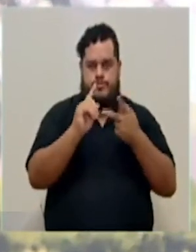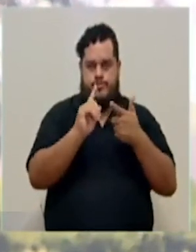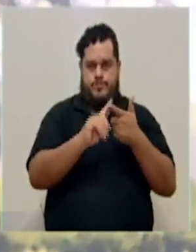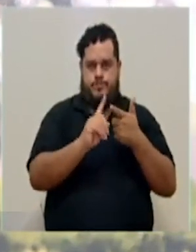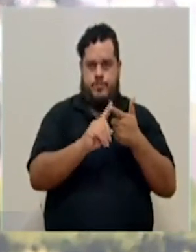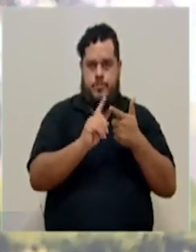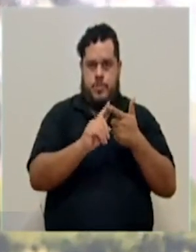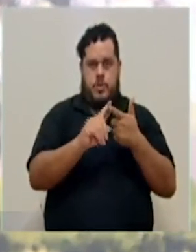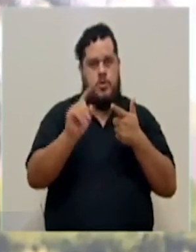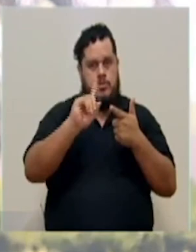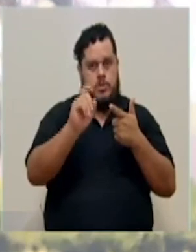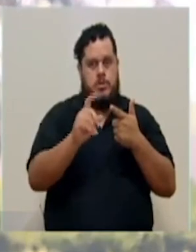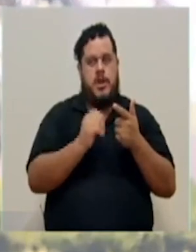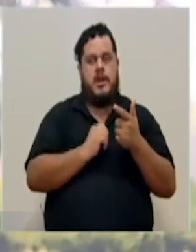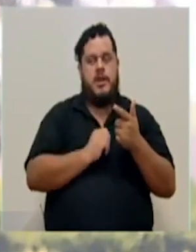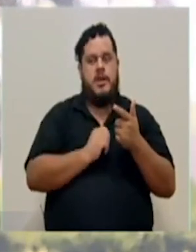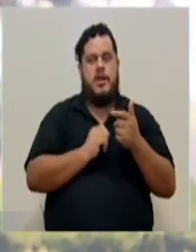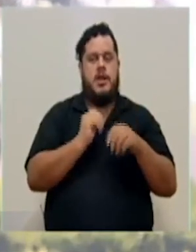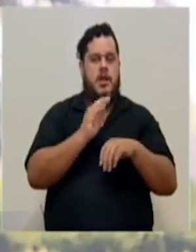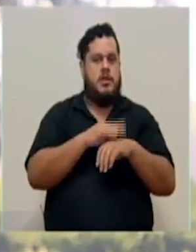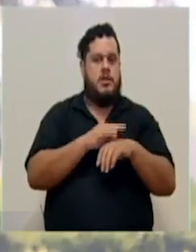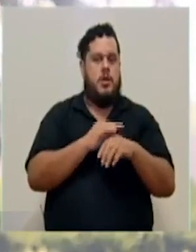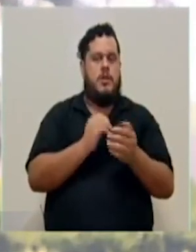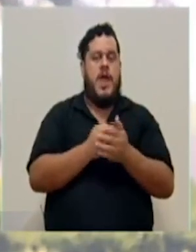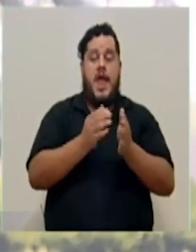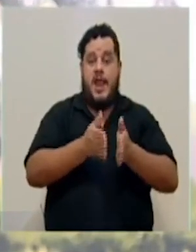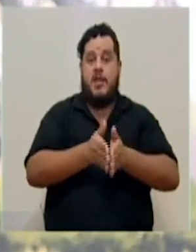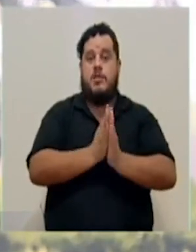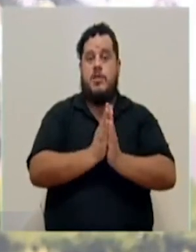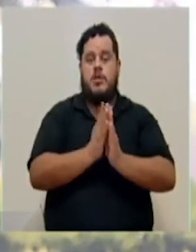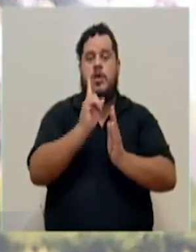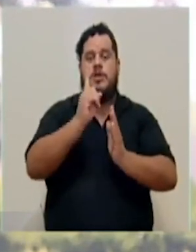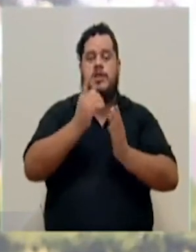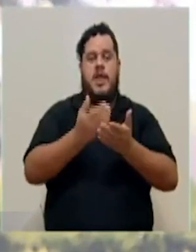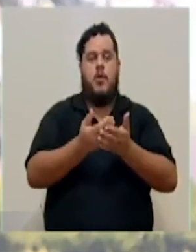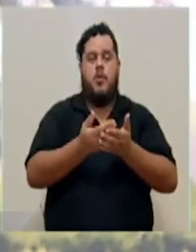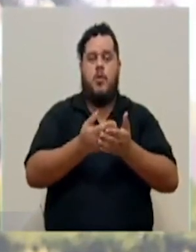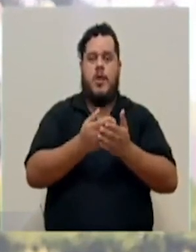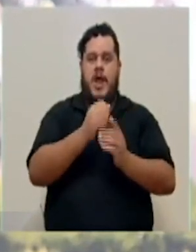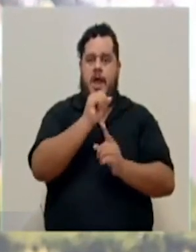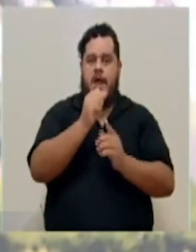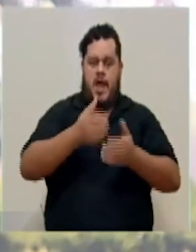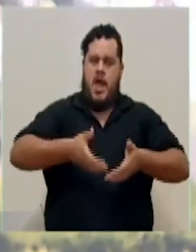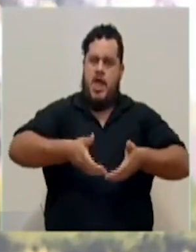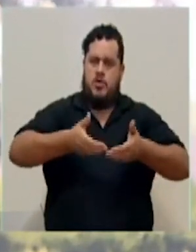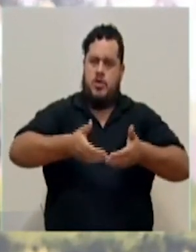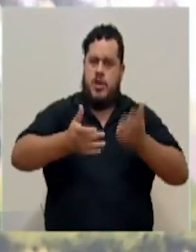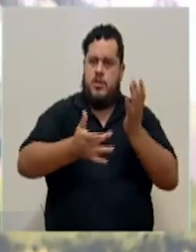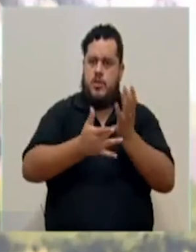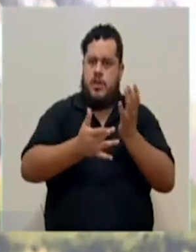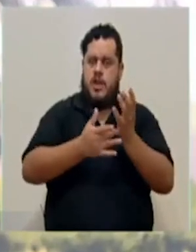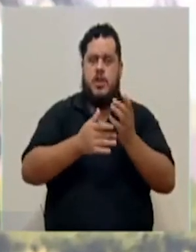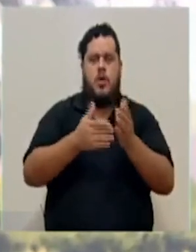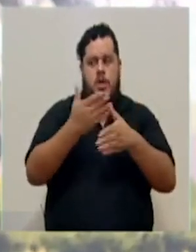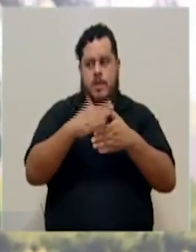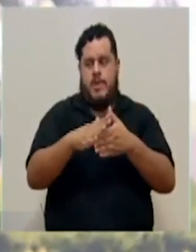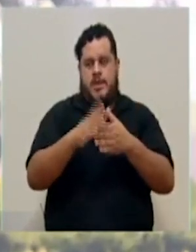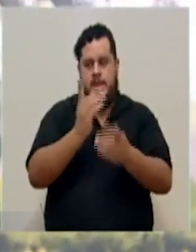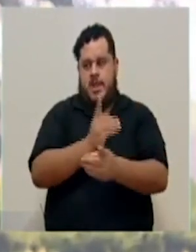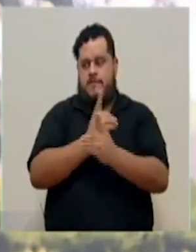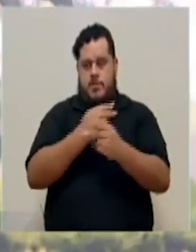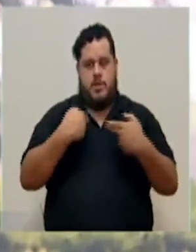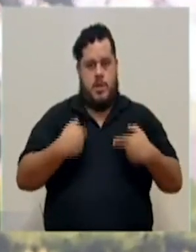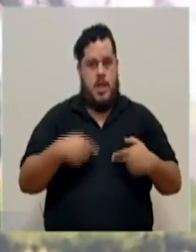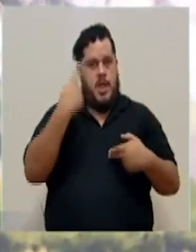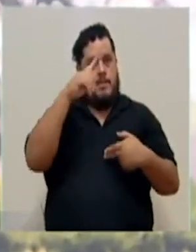la solicitud de un sustento técnico de parte de la Defensoría de los Habitantes para